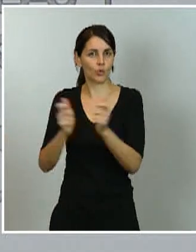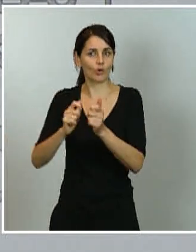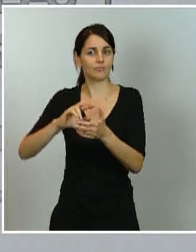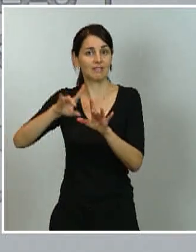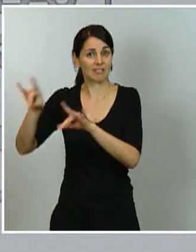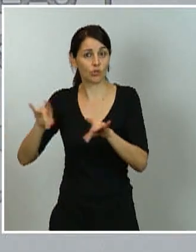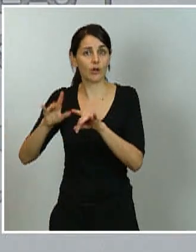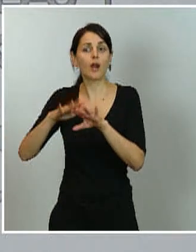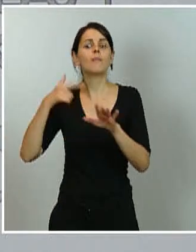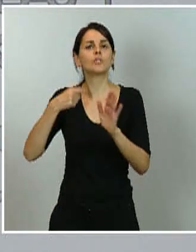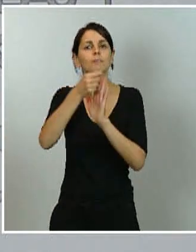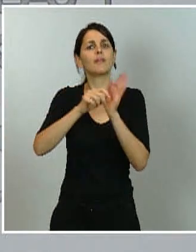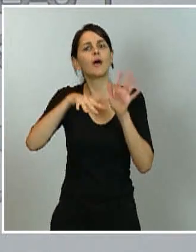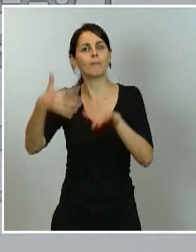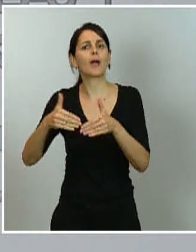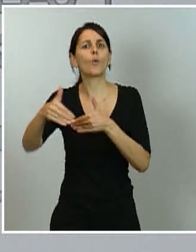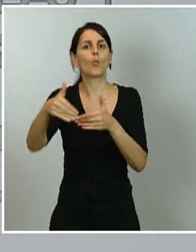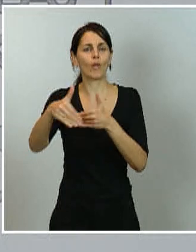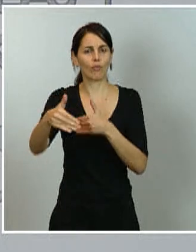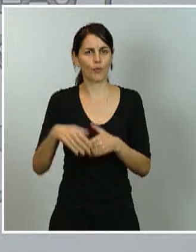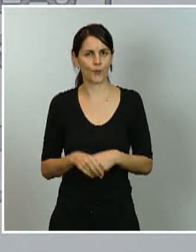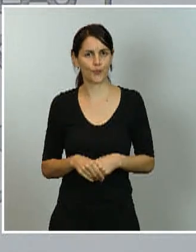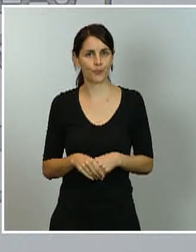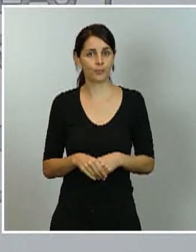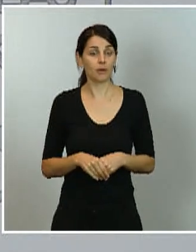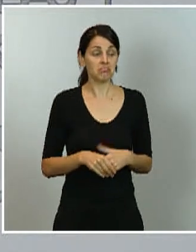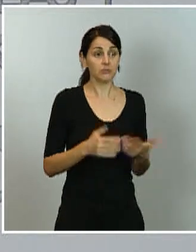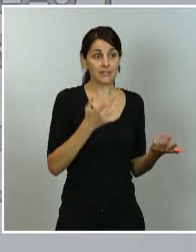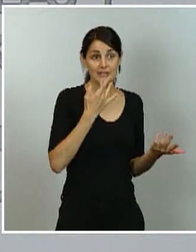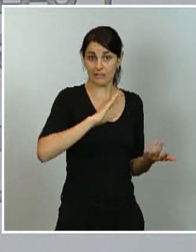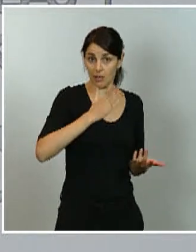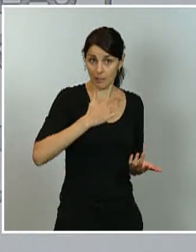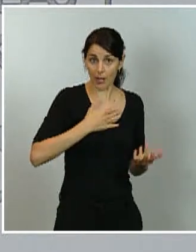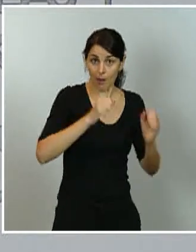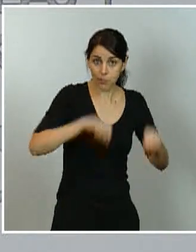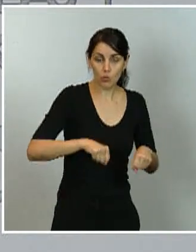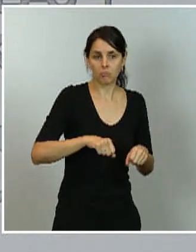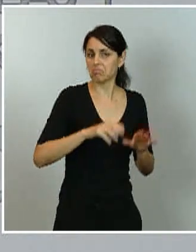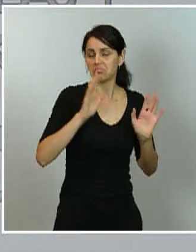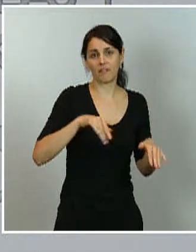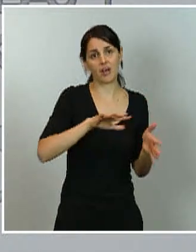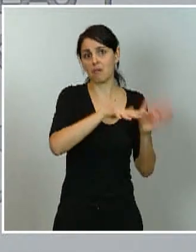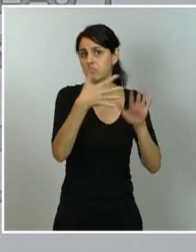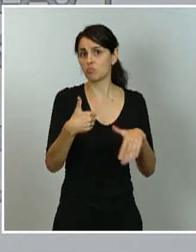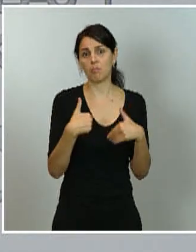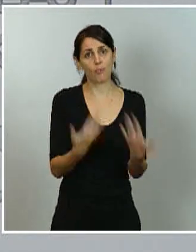vigor con carácter inmediato de días, el tiempo que la